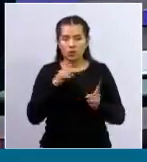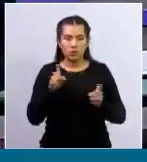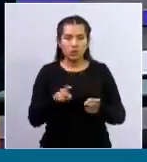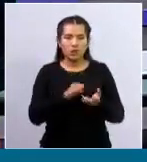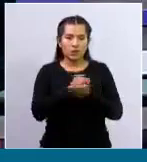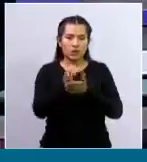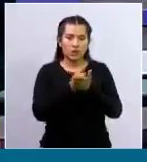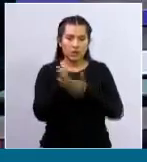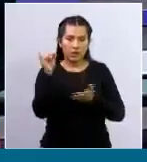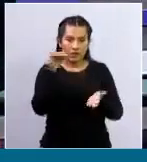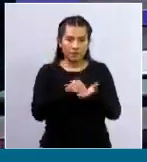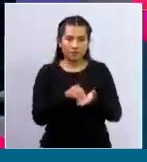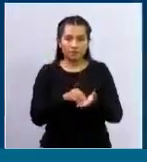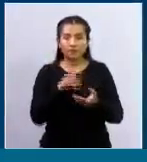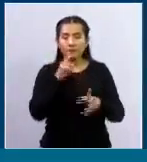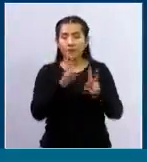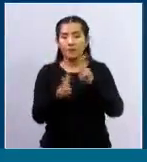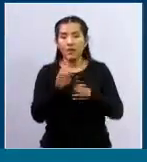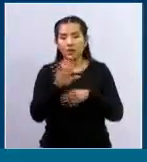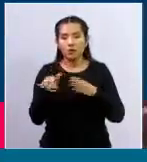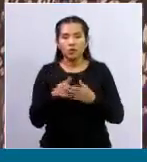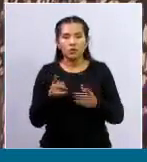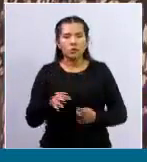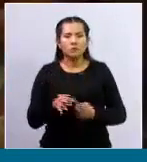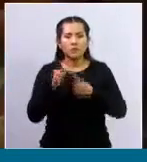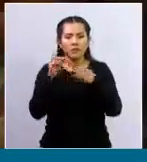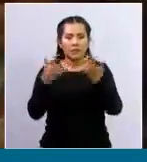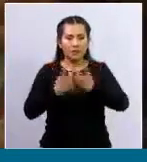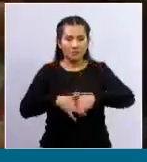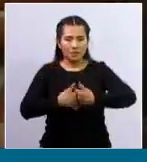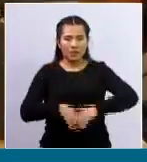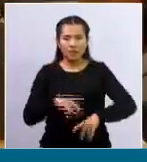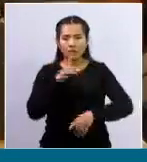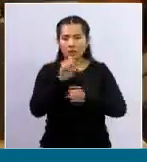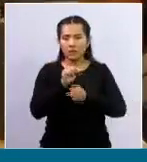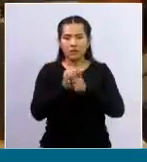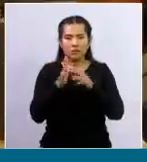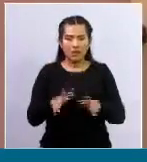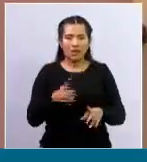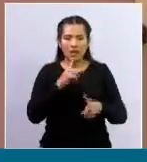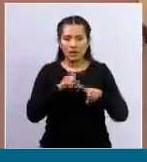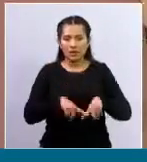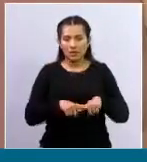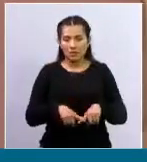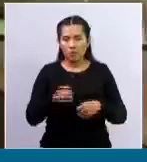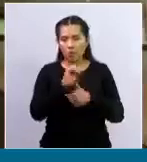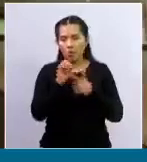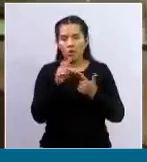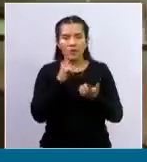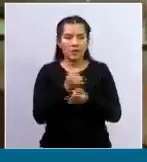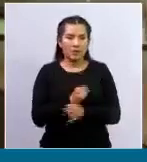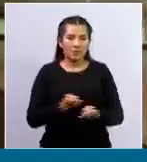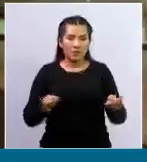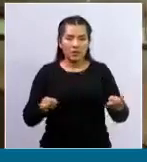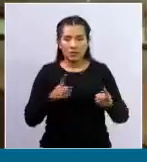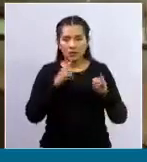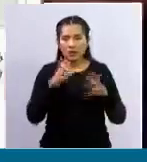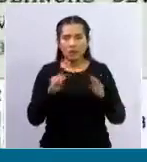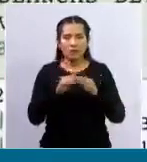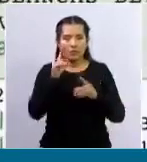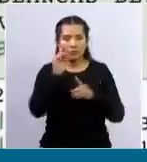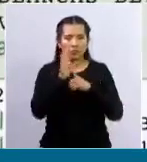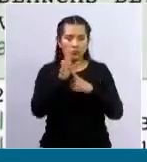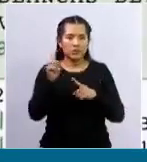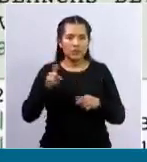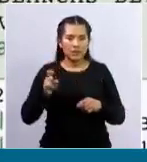Las personas, especialmente empresas, trabajadores dependientes o independientes que requieren